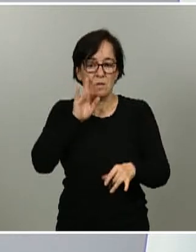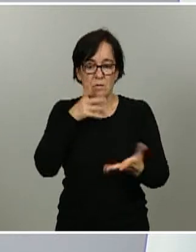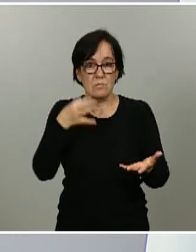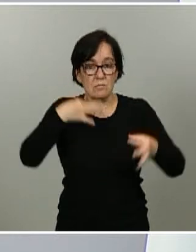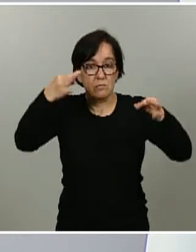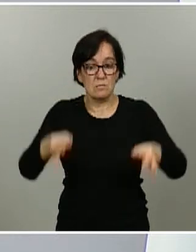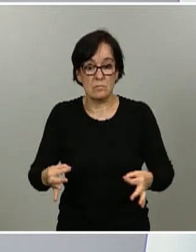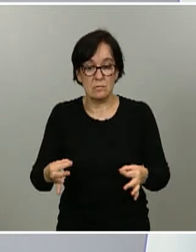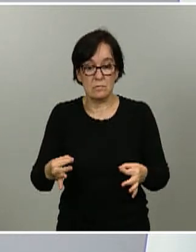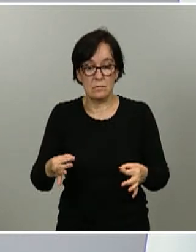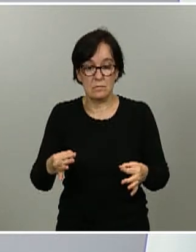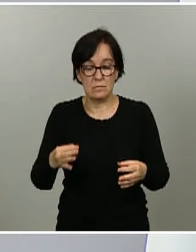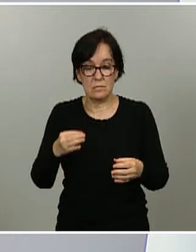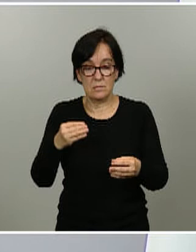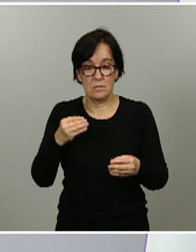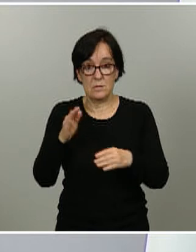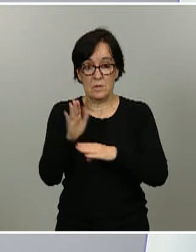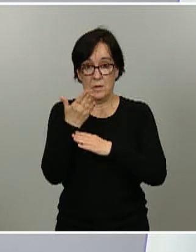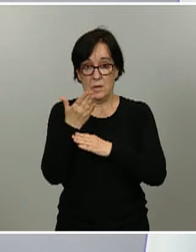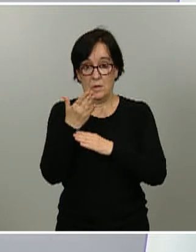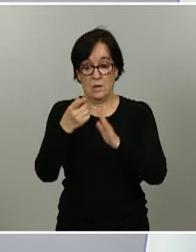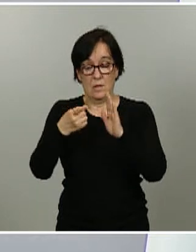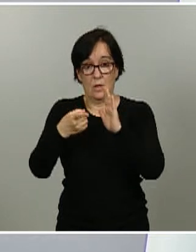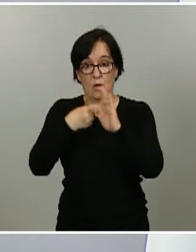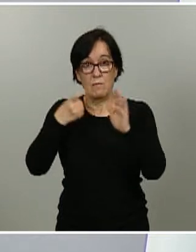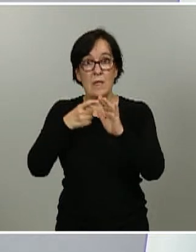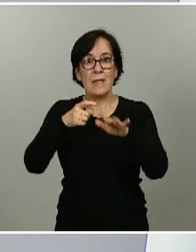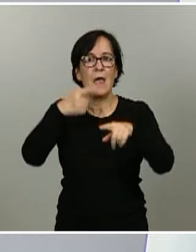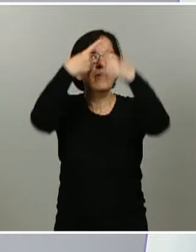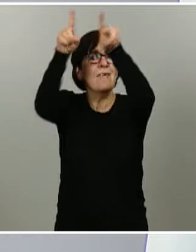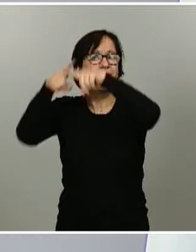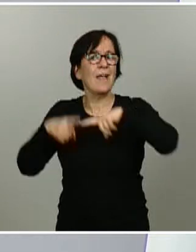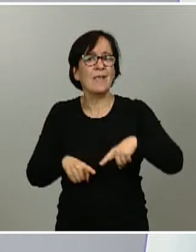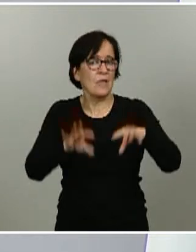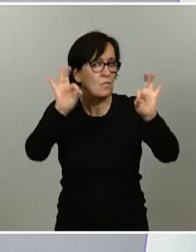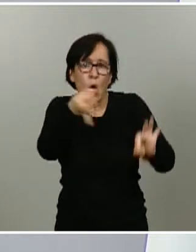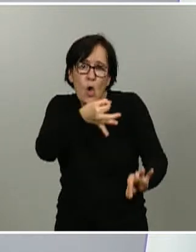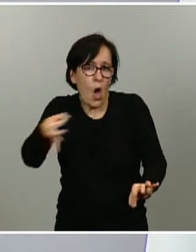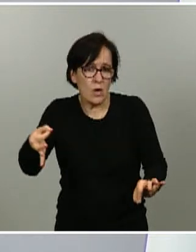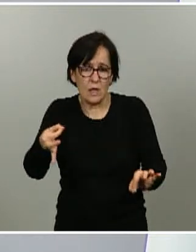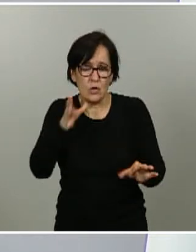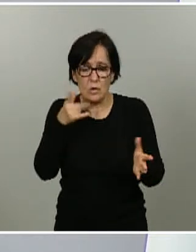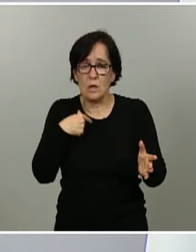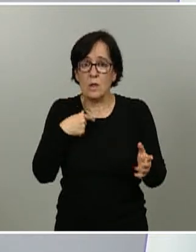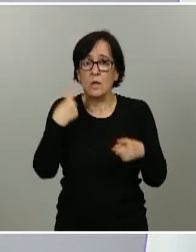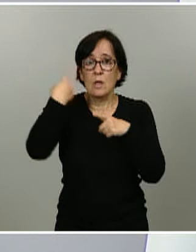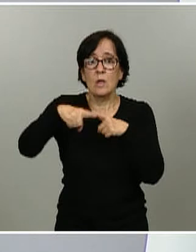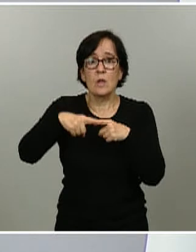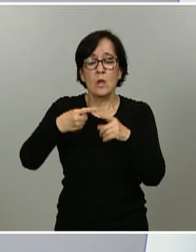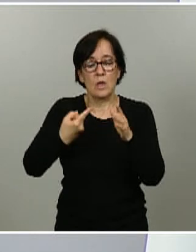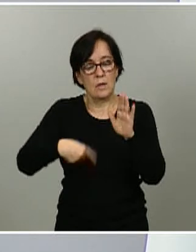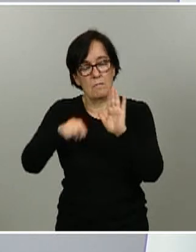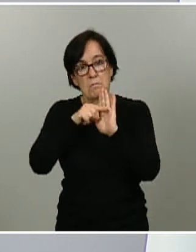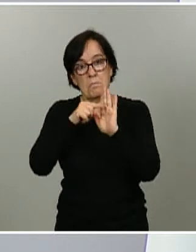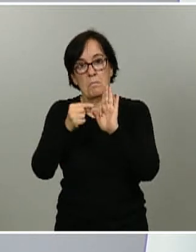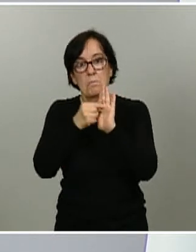el planteamiento de una desescalada asimétrica y flexible es correcto y en ese sentido yo creo que es una medida casi que diría de